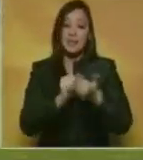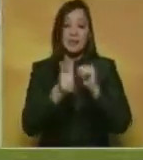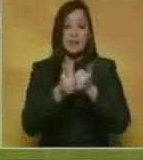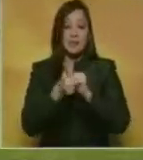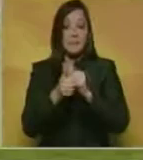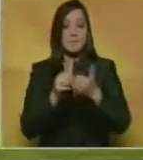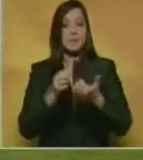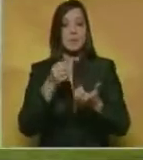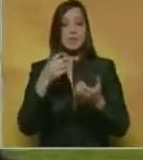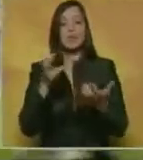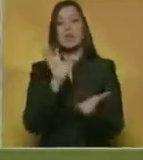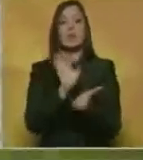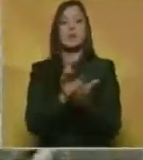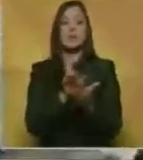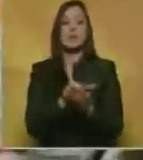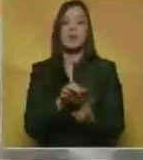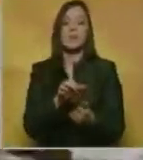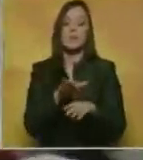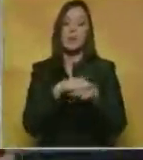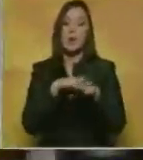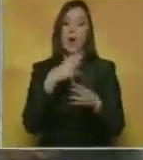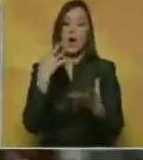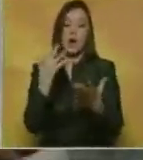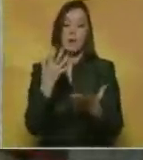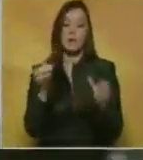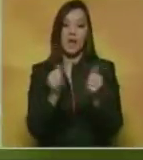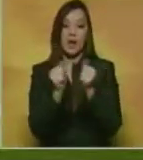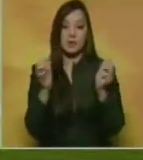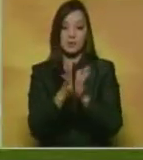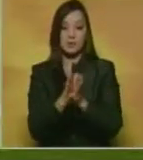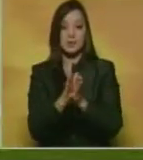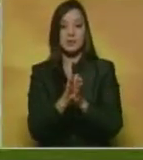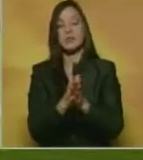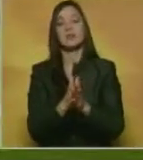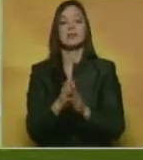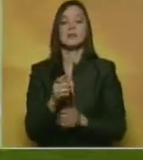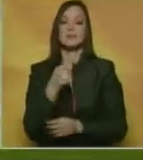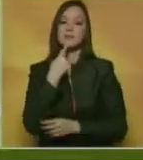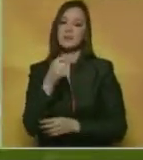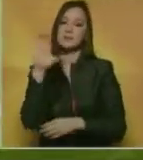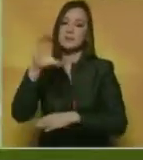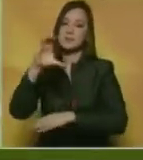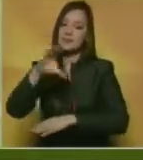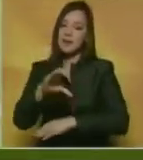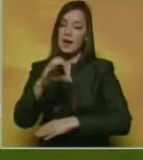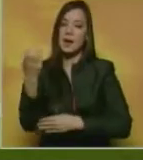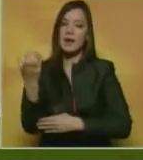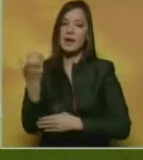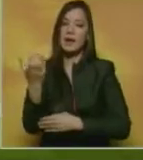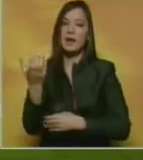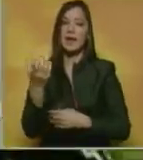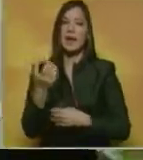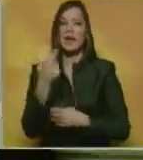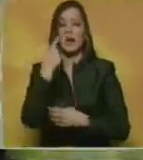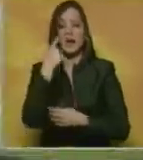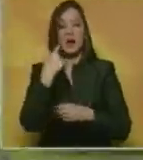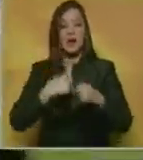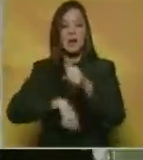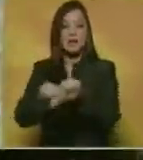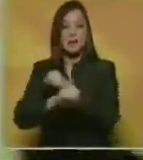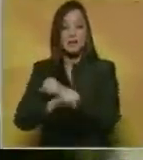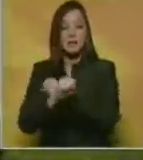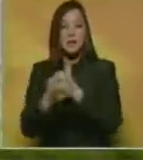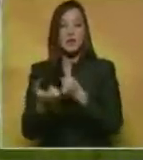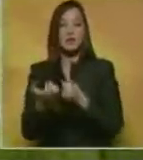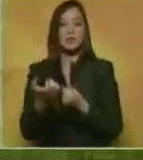República. El día domingo se disputará el choque entre el Caracas Fútbol Club y el Deportivo Petare que será el derbi